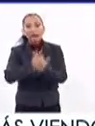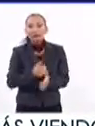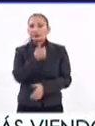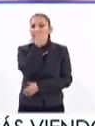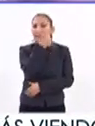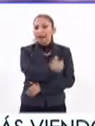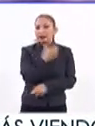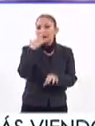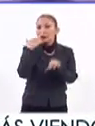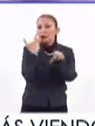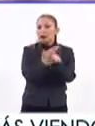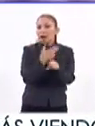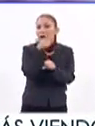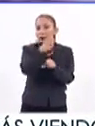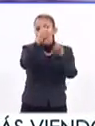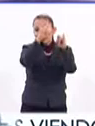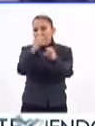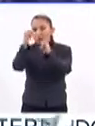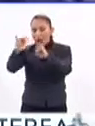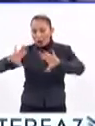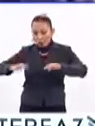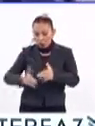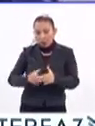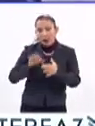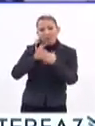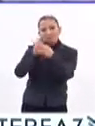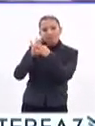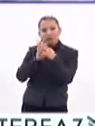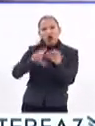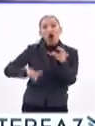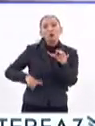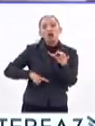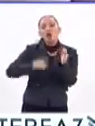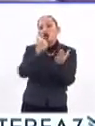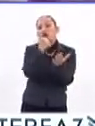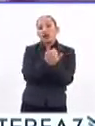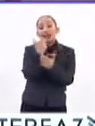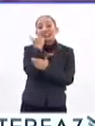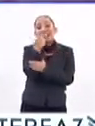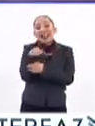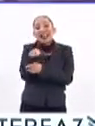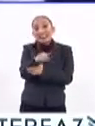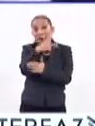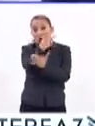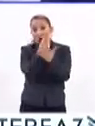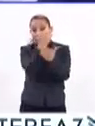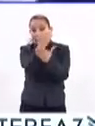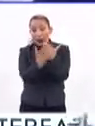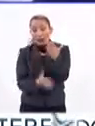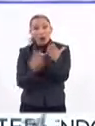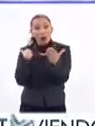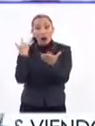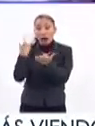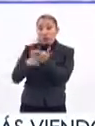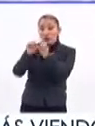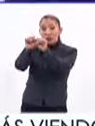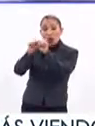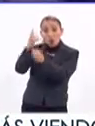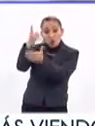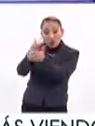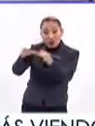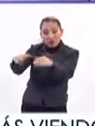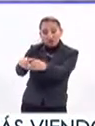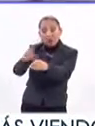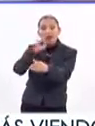Seis, la responsabilidad individual y comunitaria. El gobierno de la ciudad busca que este programa no se quede dentro de las aulas,